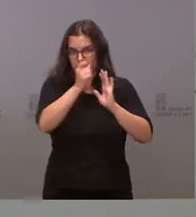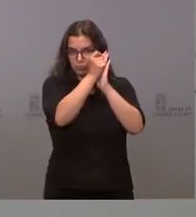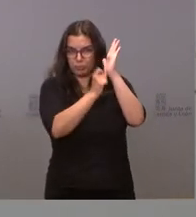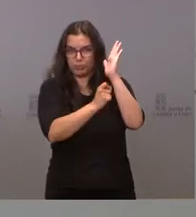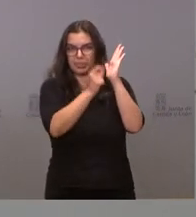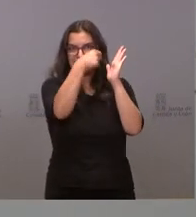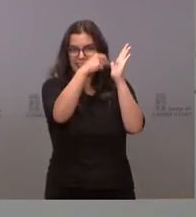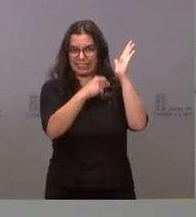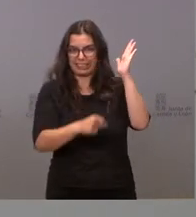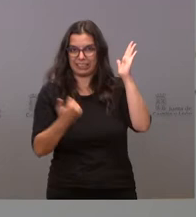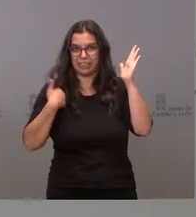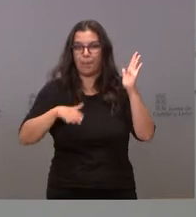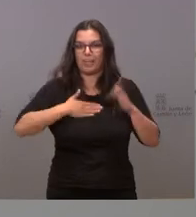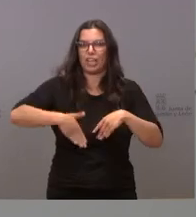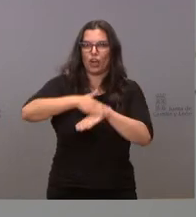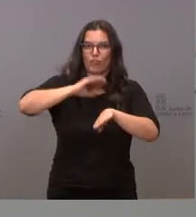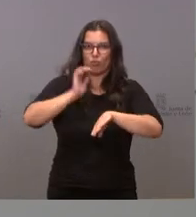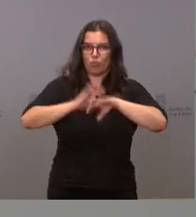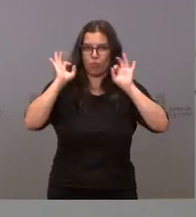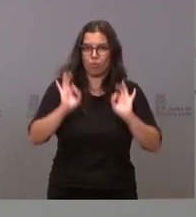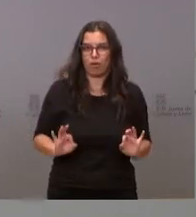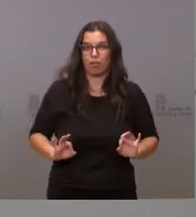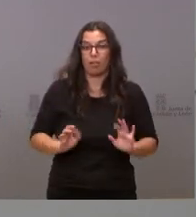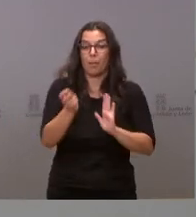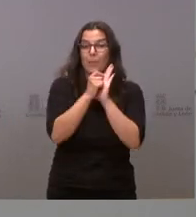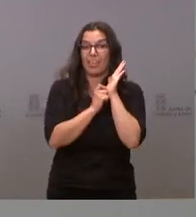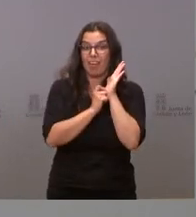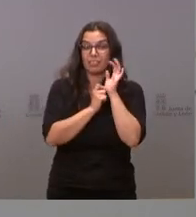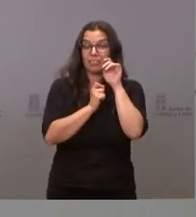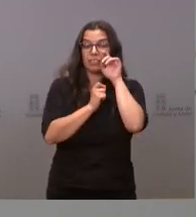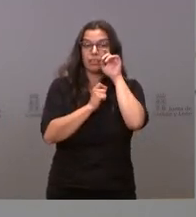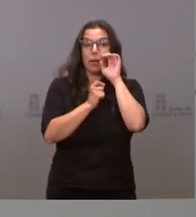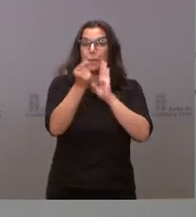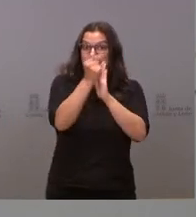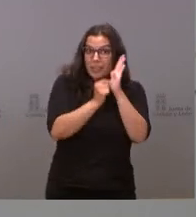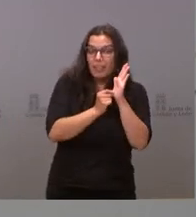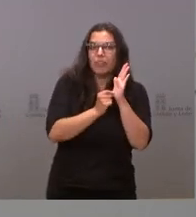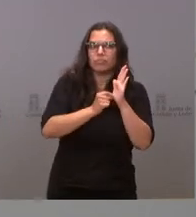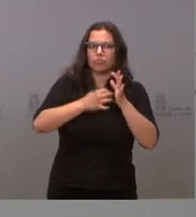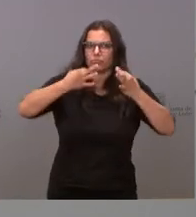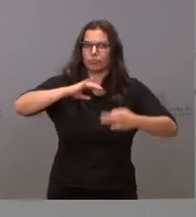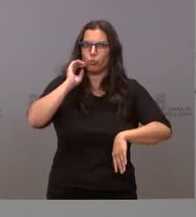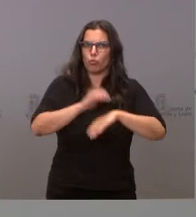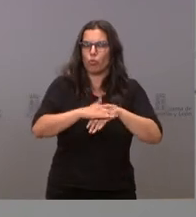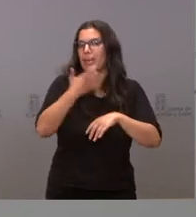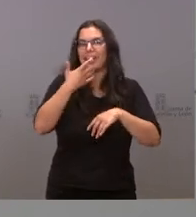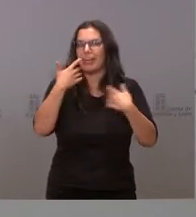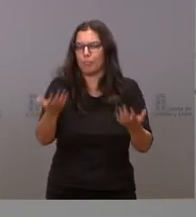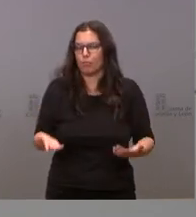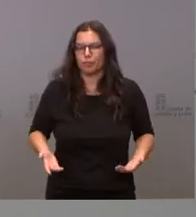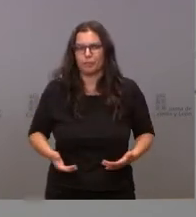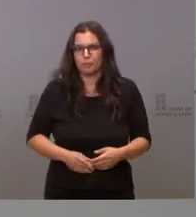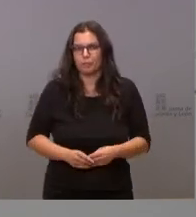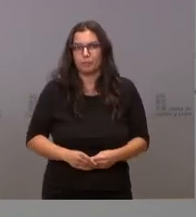Mi Gobierno cumple. Las medidas, como digo, se cumplen, y les voy a poner algunos ejemplos.